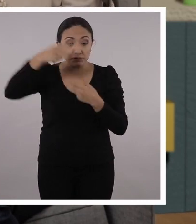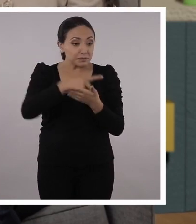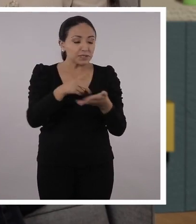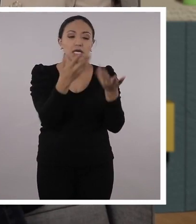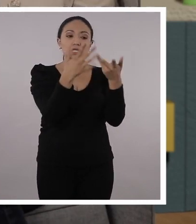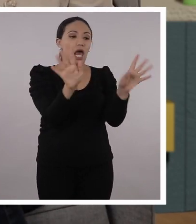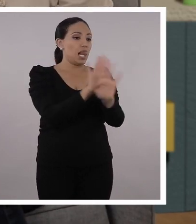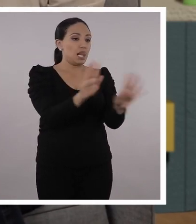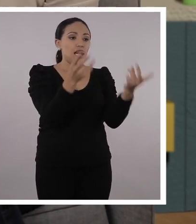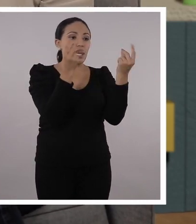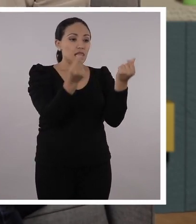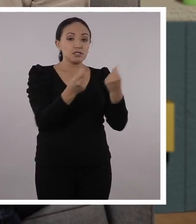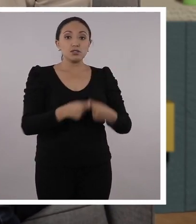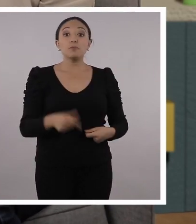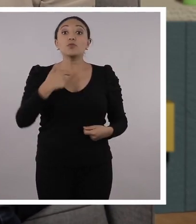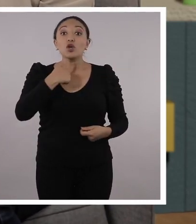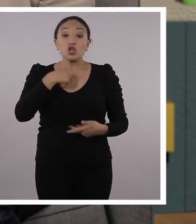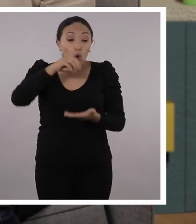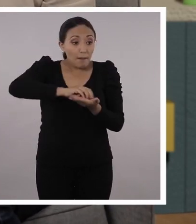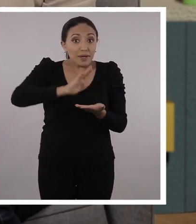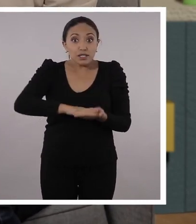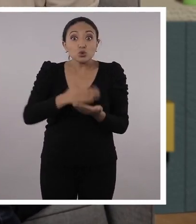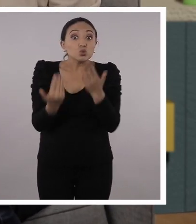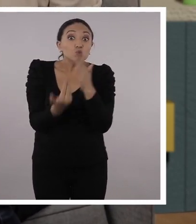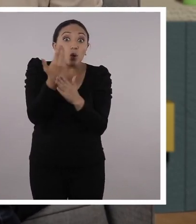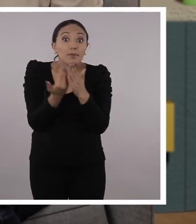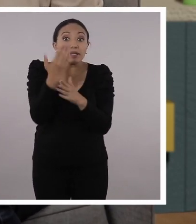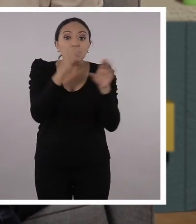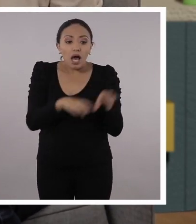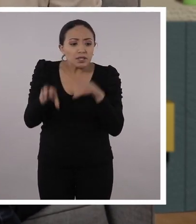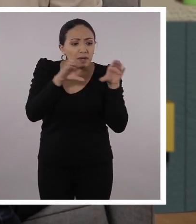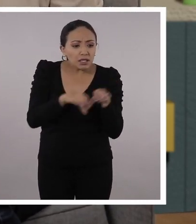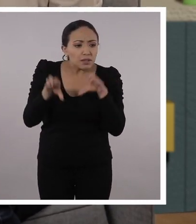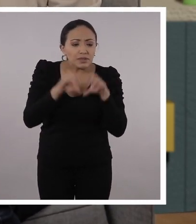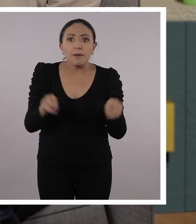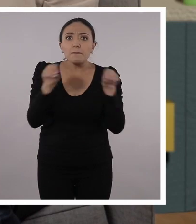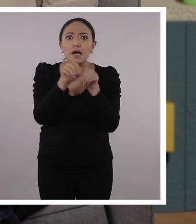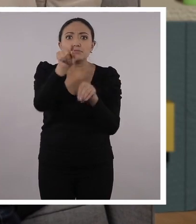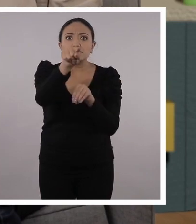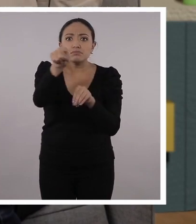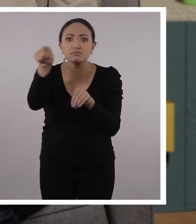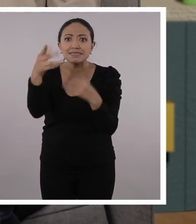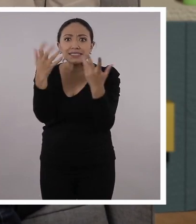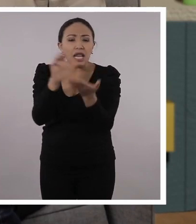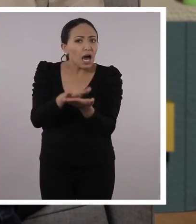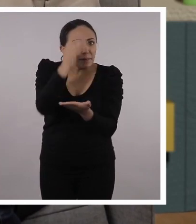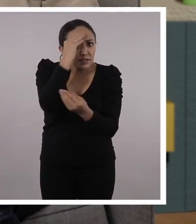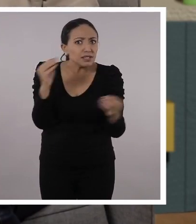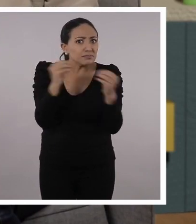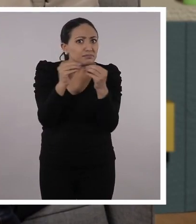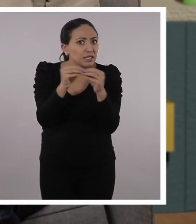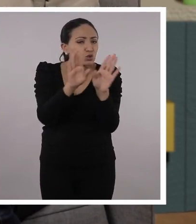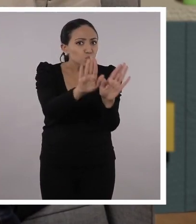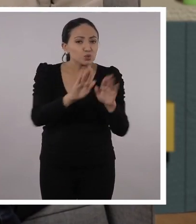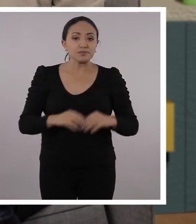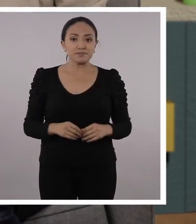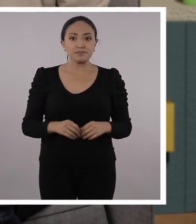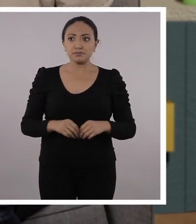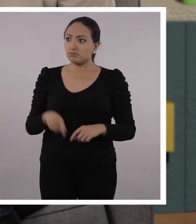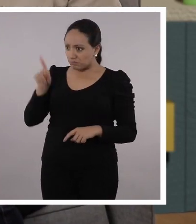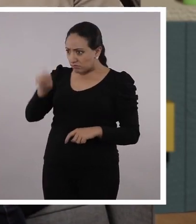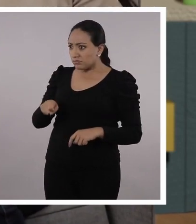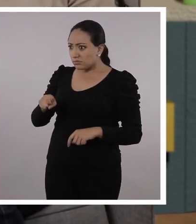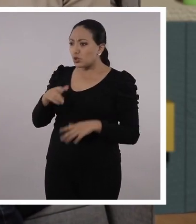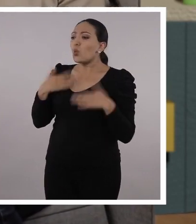la próxima semana. Es más, estoy implementando unas actividades súper buenas para generar en los chicos las ganas de aprender por su cuenta.